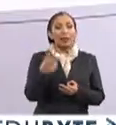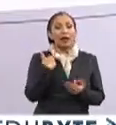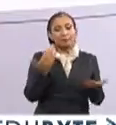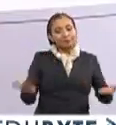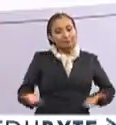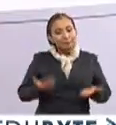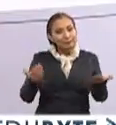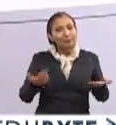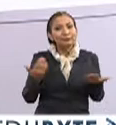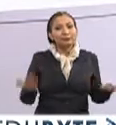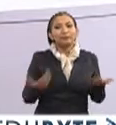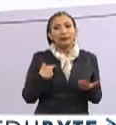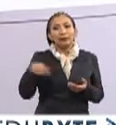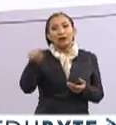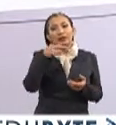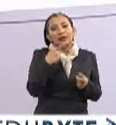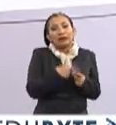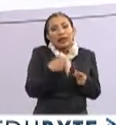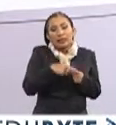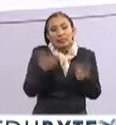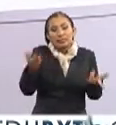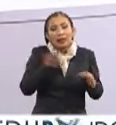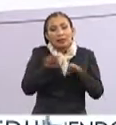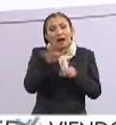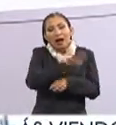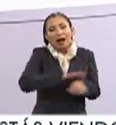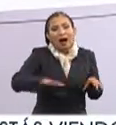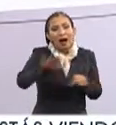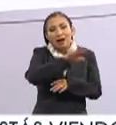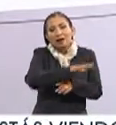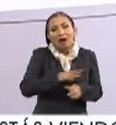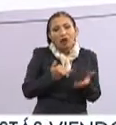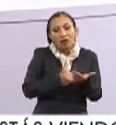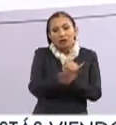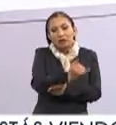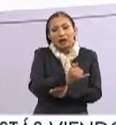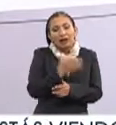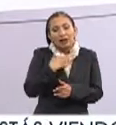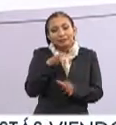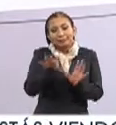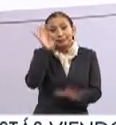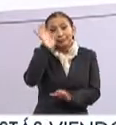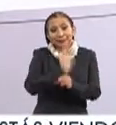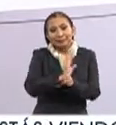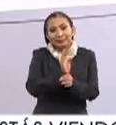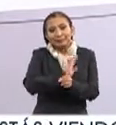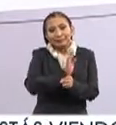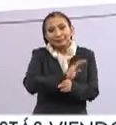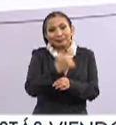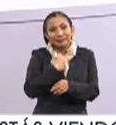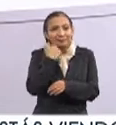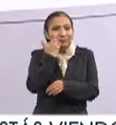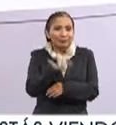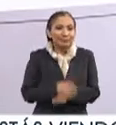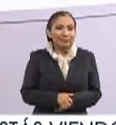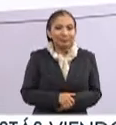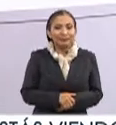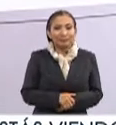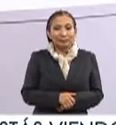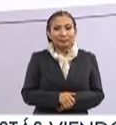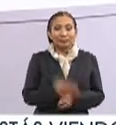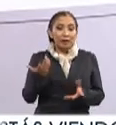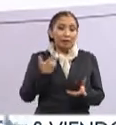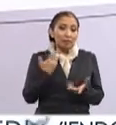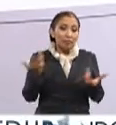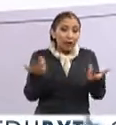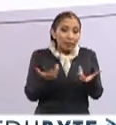incentivar quienes están en esta decisión difícil de vida, que es escoger la profesión que uno va a desarrollar a lo largo de su vida